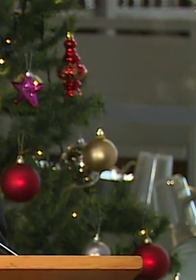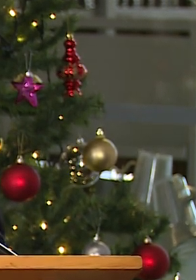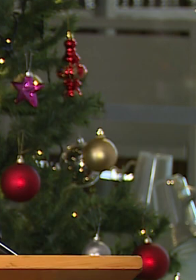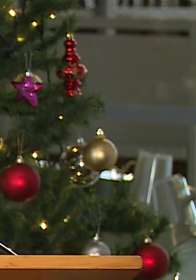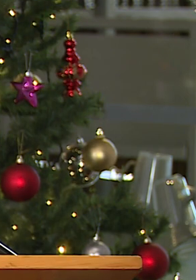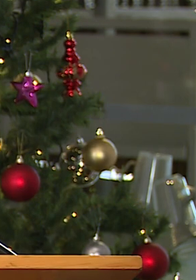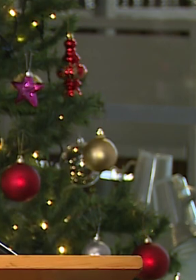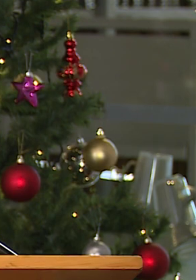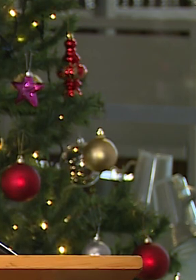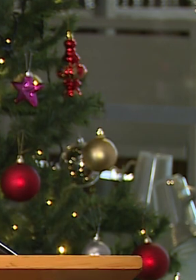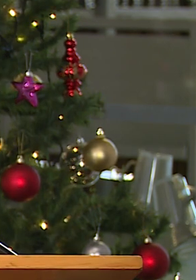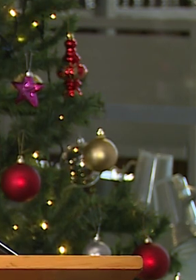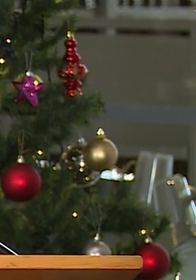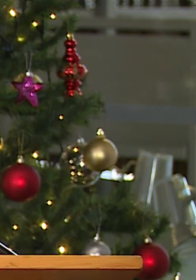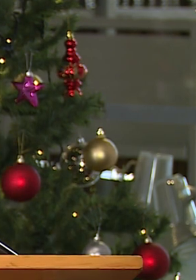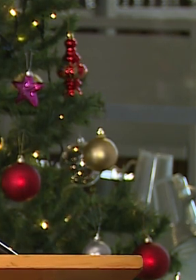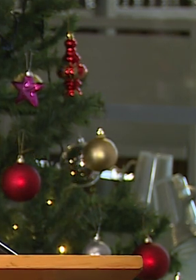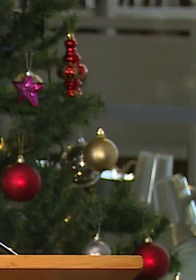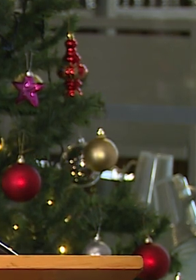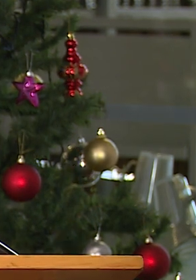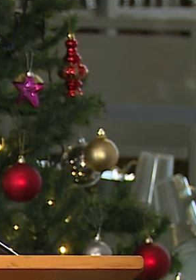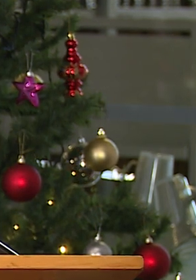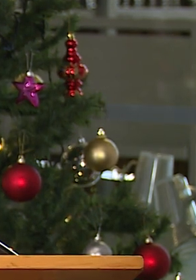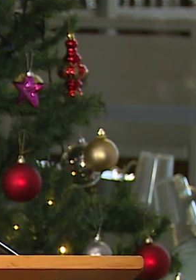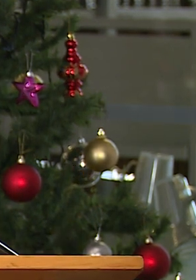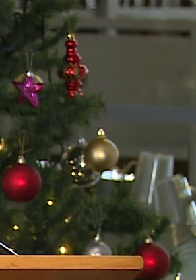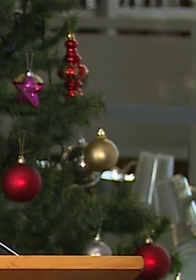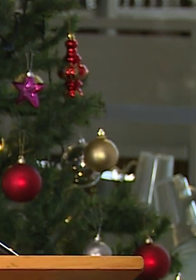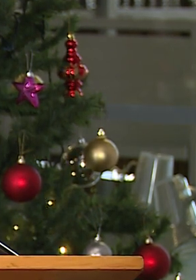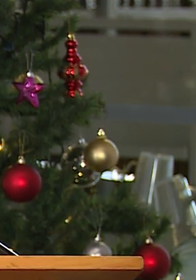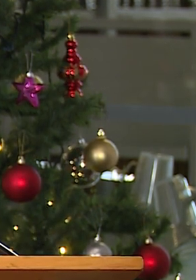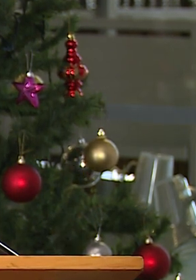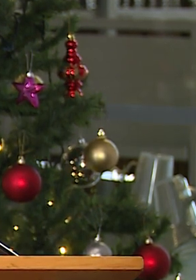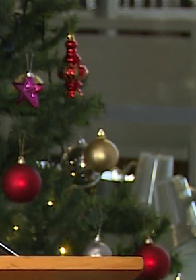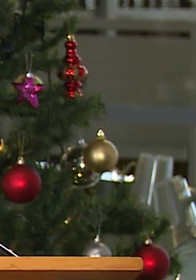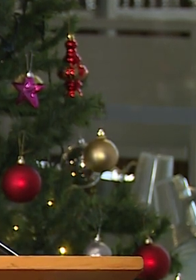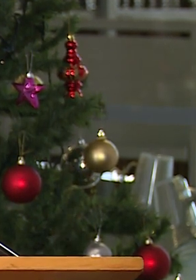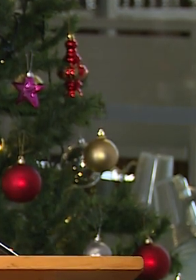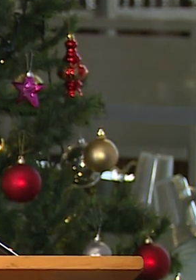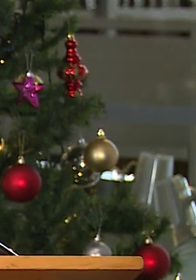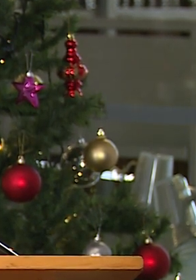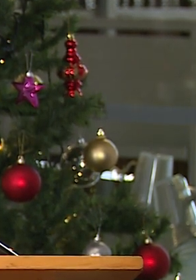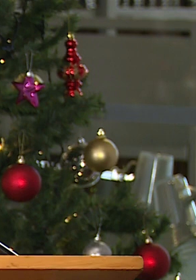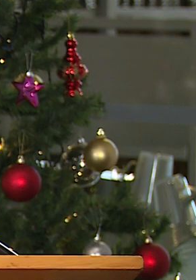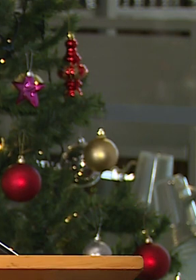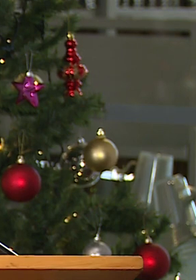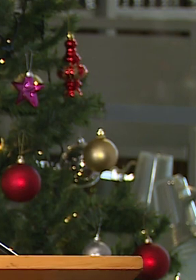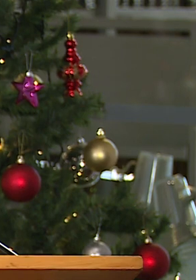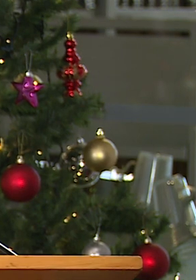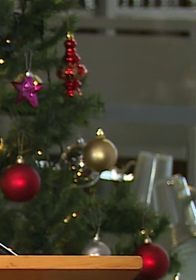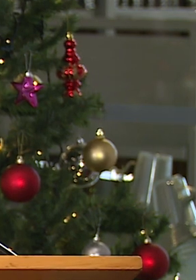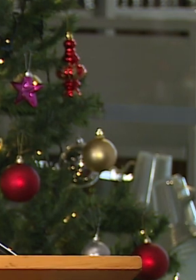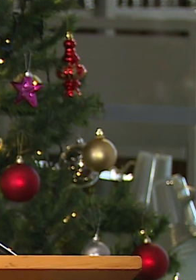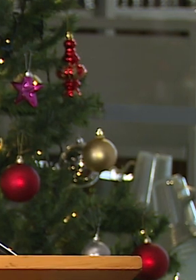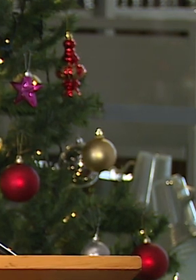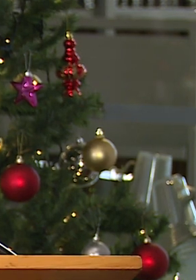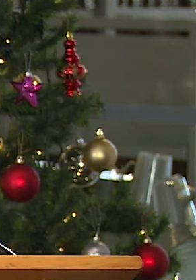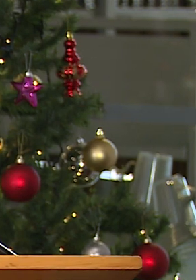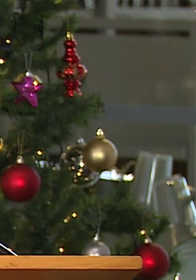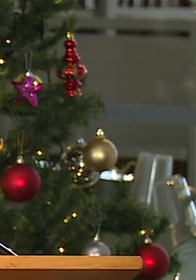sea su condición. Esta actividad se enmarca, ¿cierto?, dentro de la conmemoración del Día Internacional de la Discapacidad,